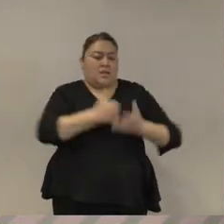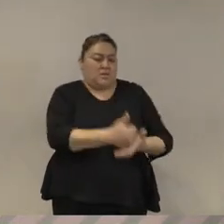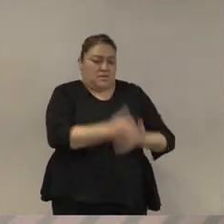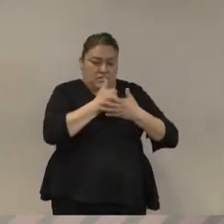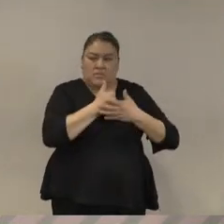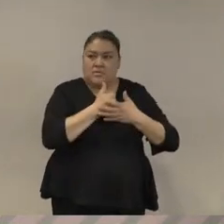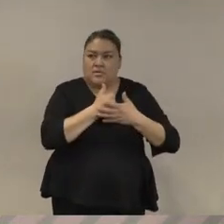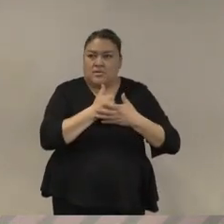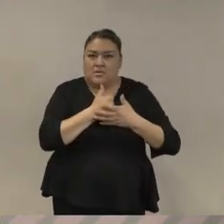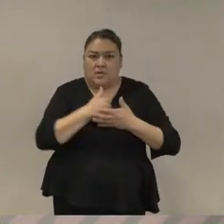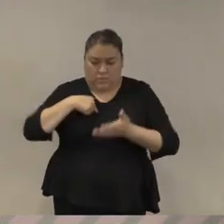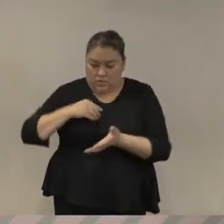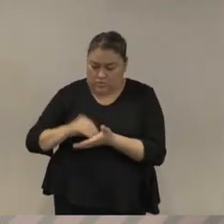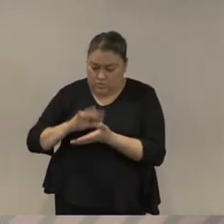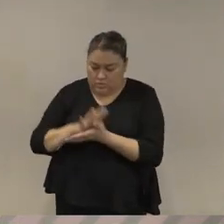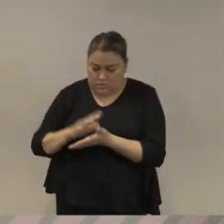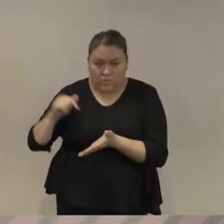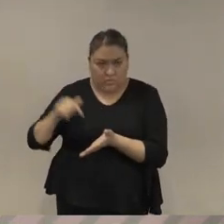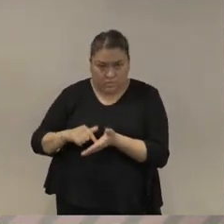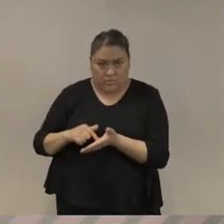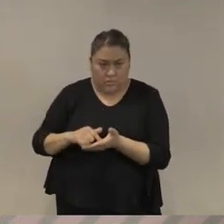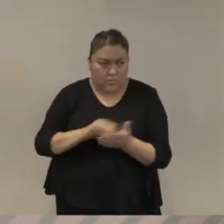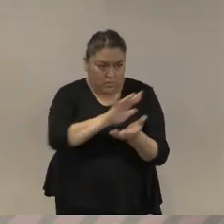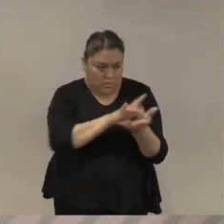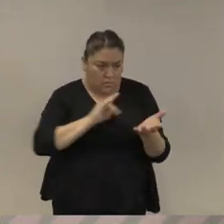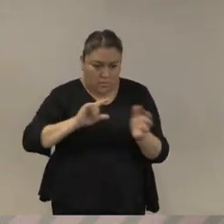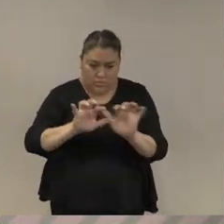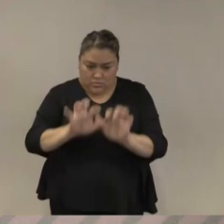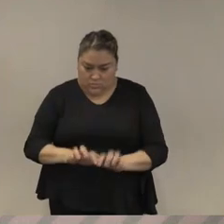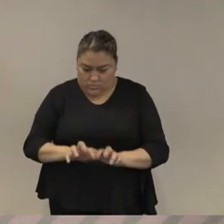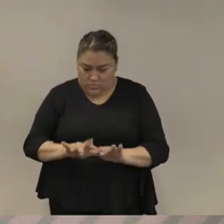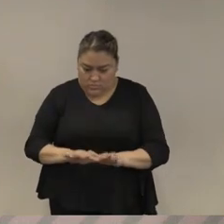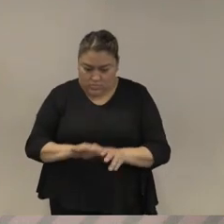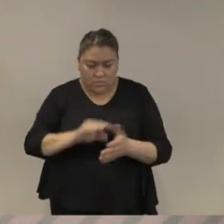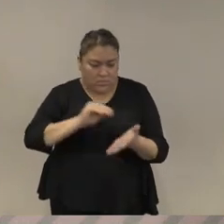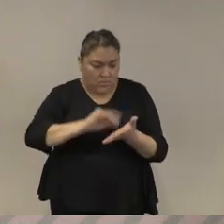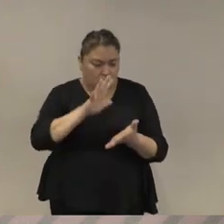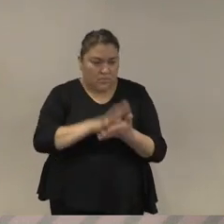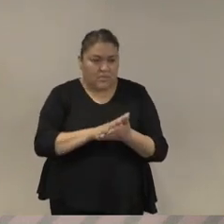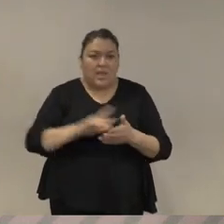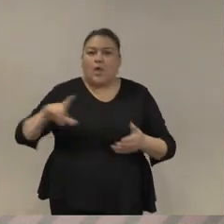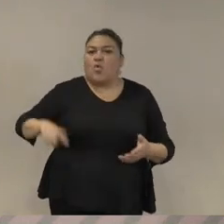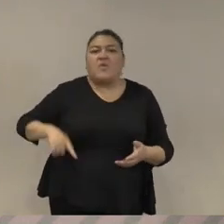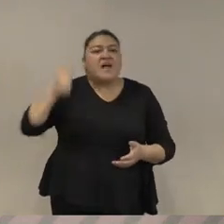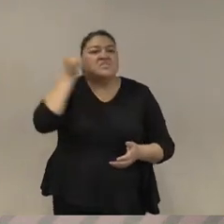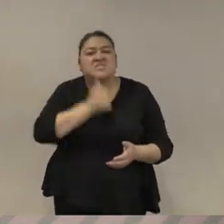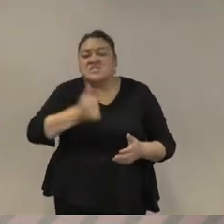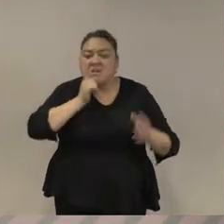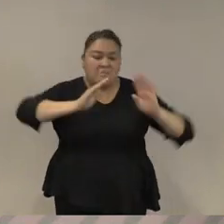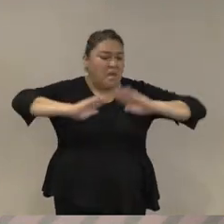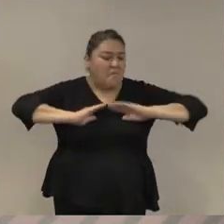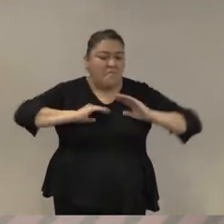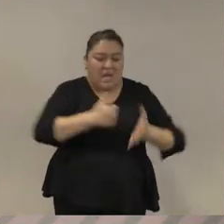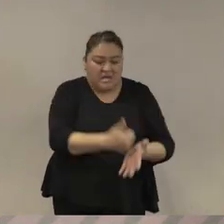apunté la apunté la nota en la computadora que me acaban de robar pero ahí quedó apuntada